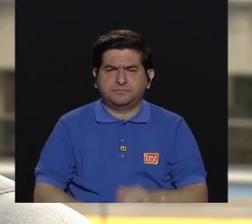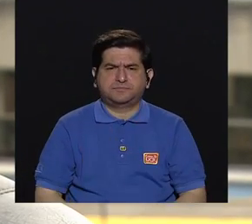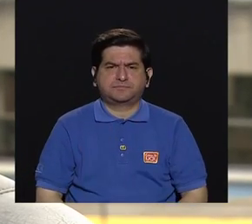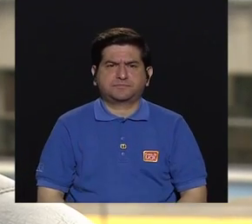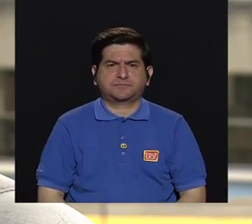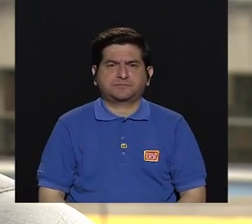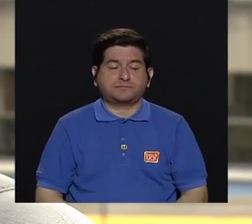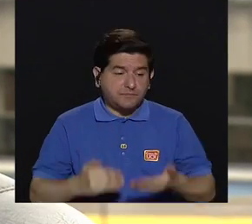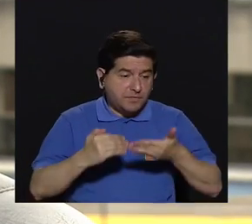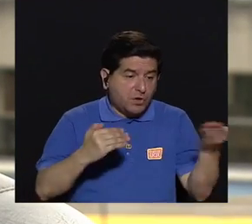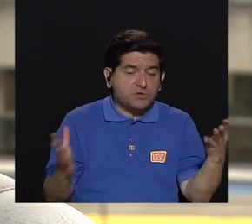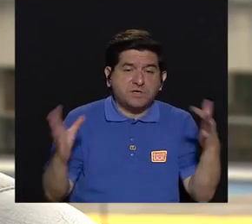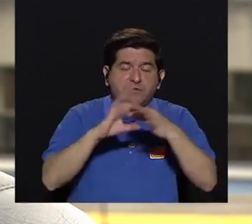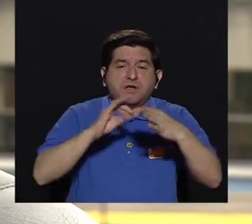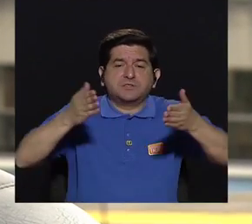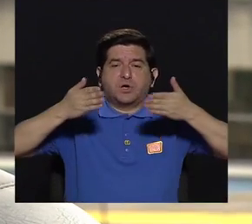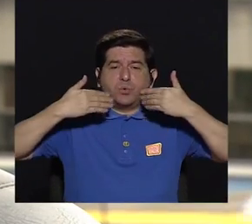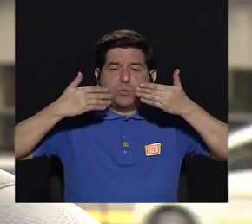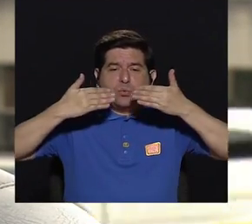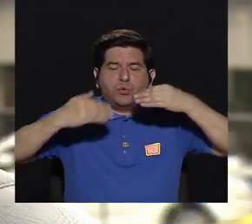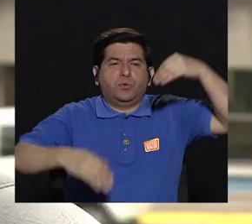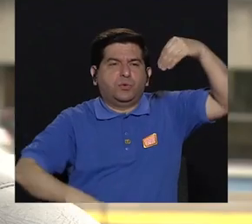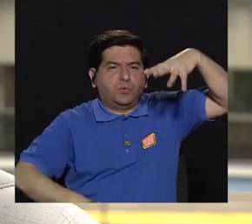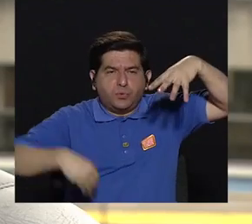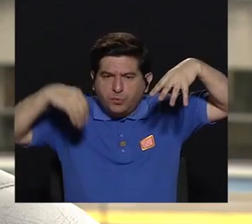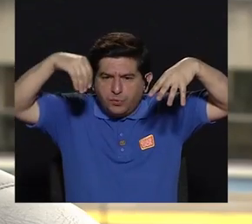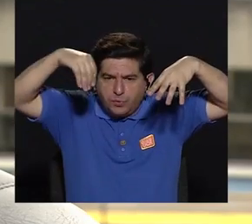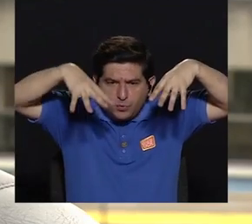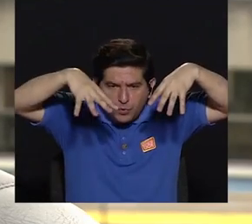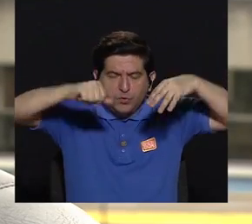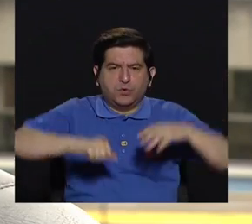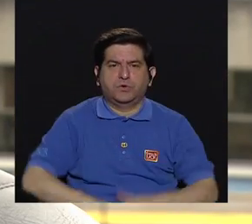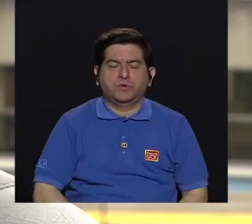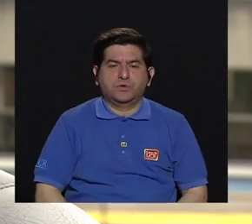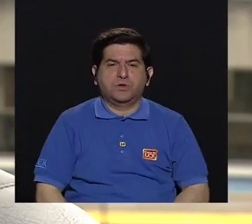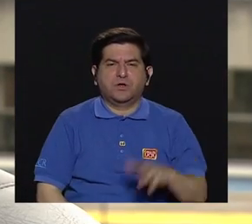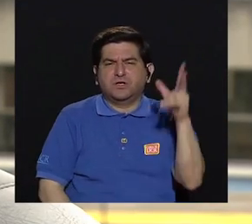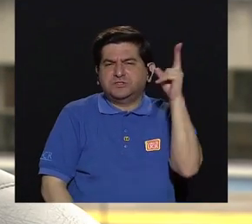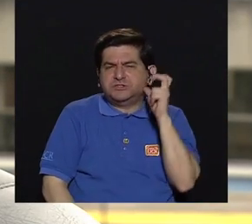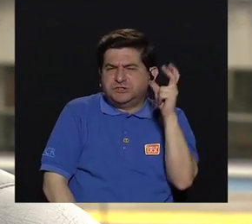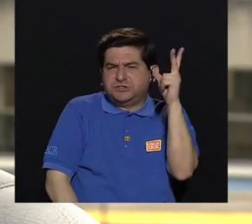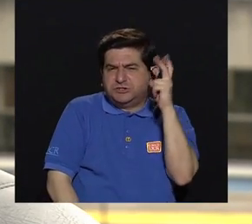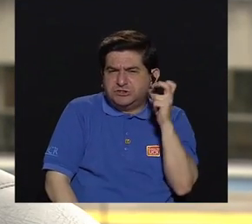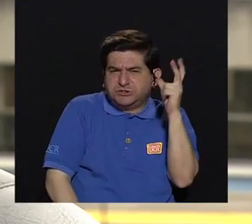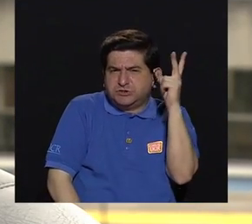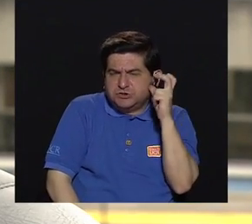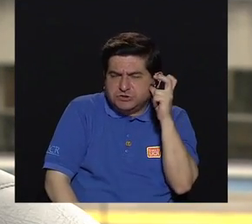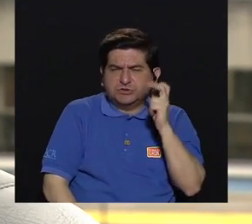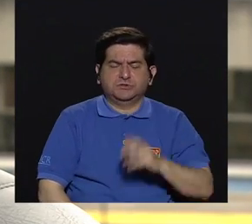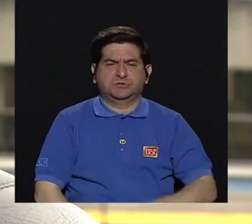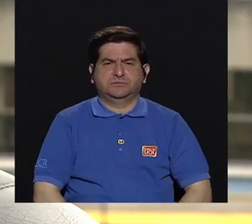aspectos de ventilación, de iluminación, del ruido,